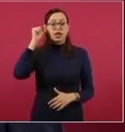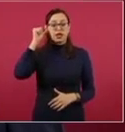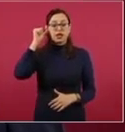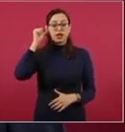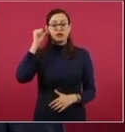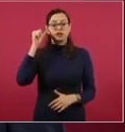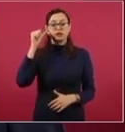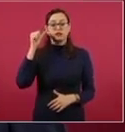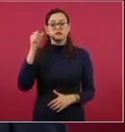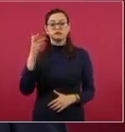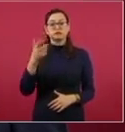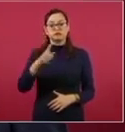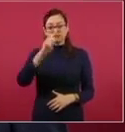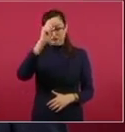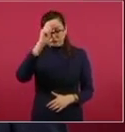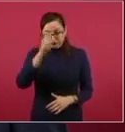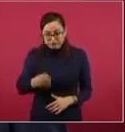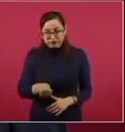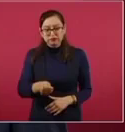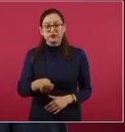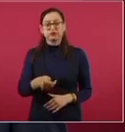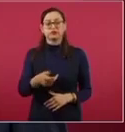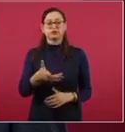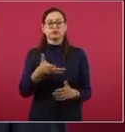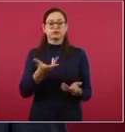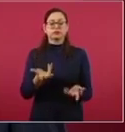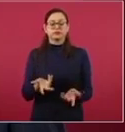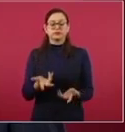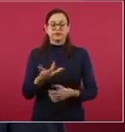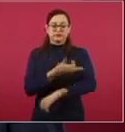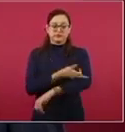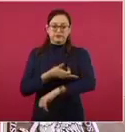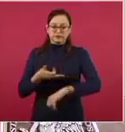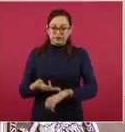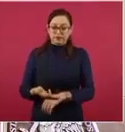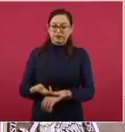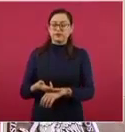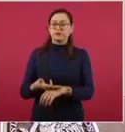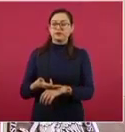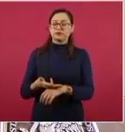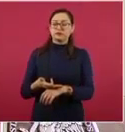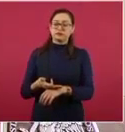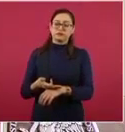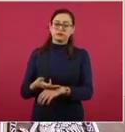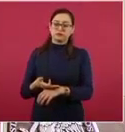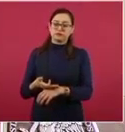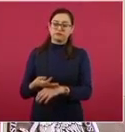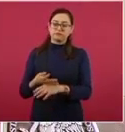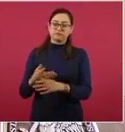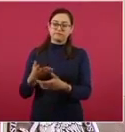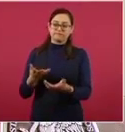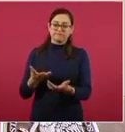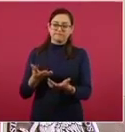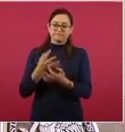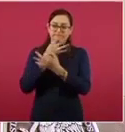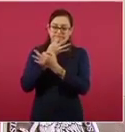estuvieron sus familiares. Yo les envié un mensaje